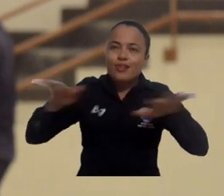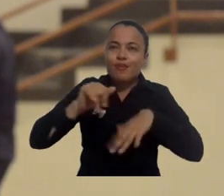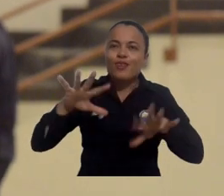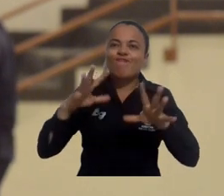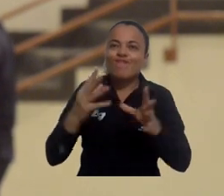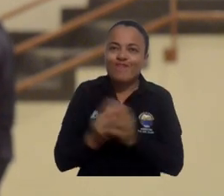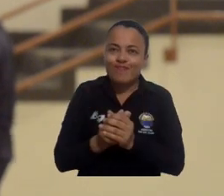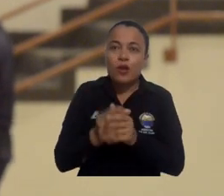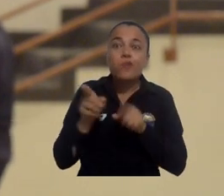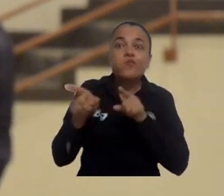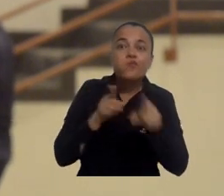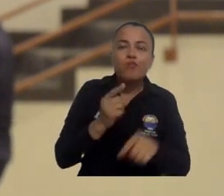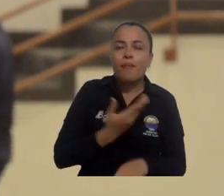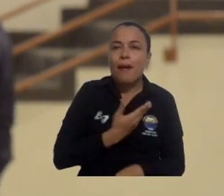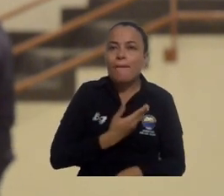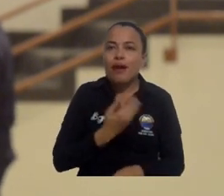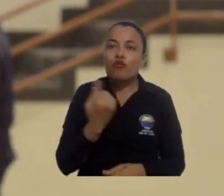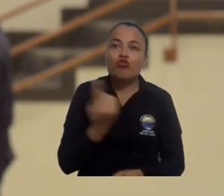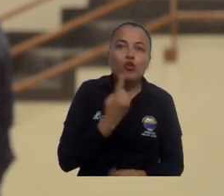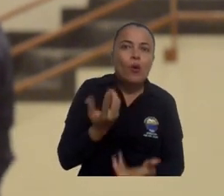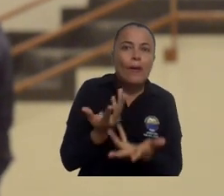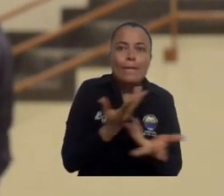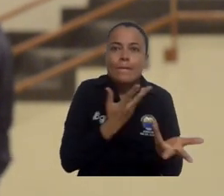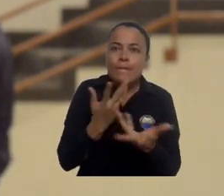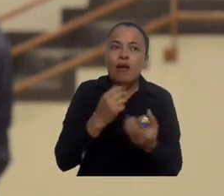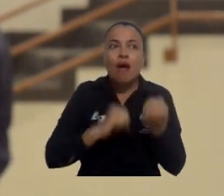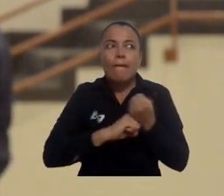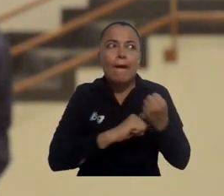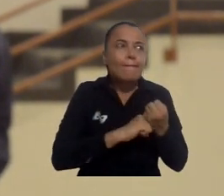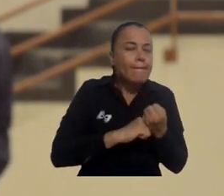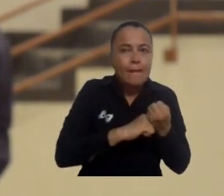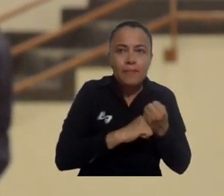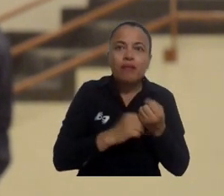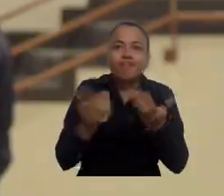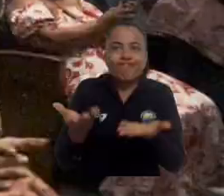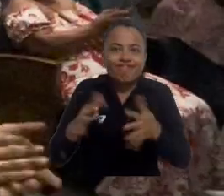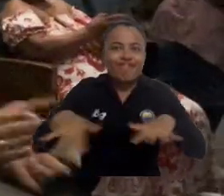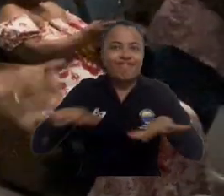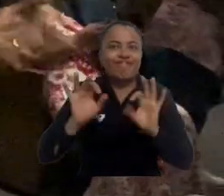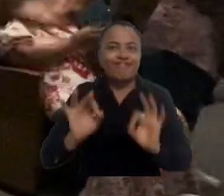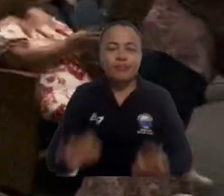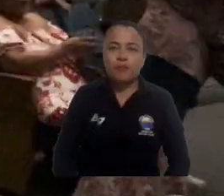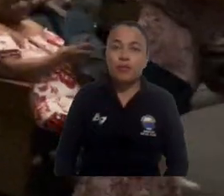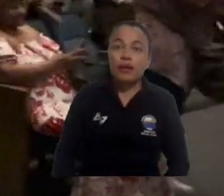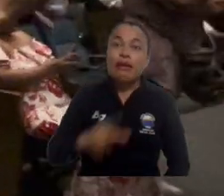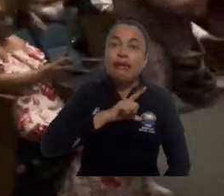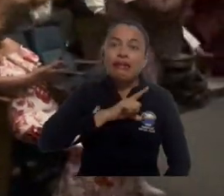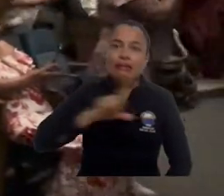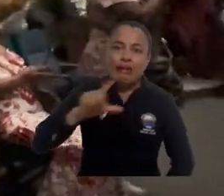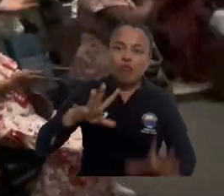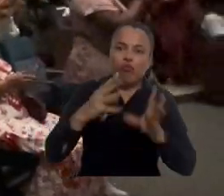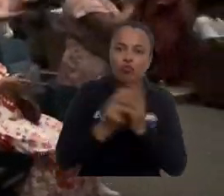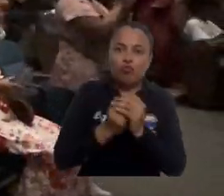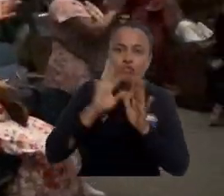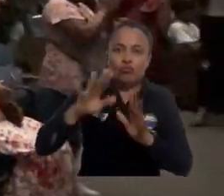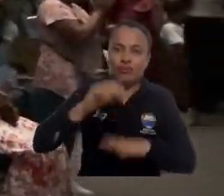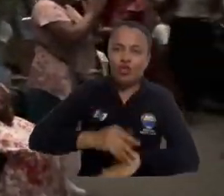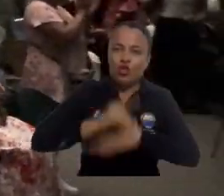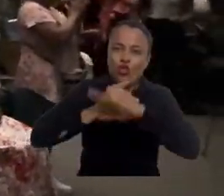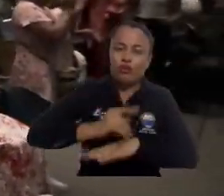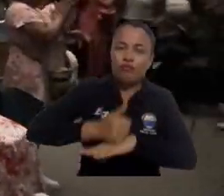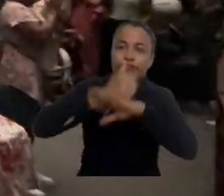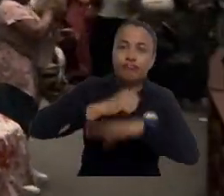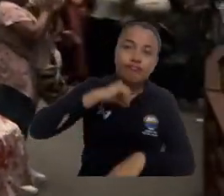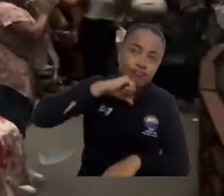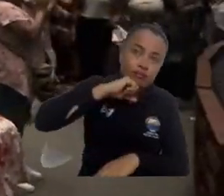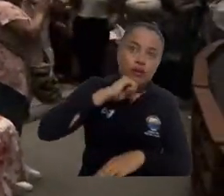incluyentes para aquellas mamás que de pronto están solas, sin posibilidad de un apoyo. El liderazgo inclusivo del rector Pablo Vera